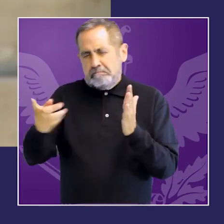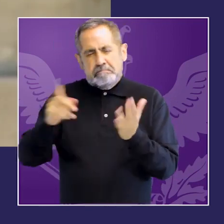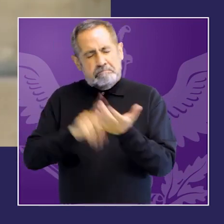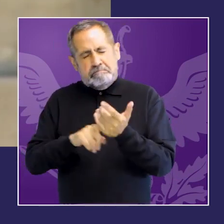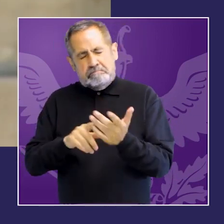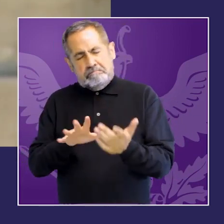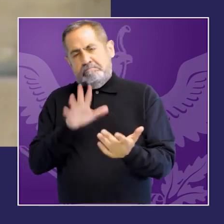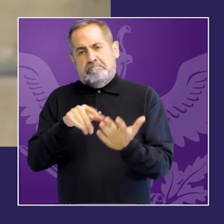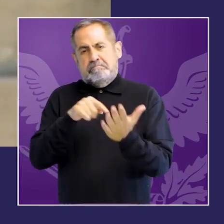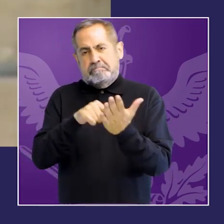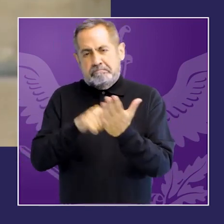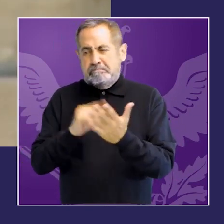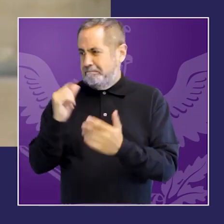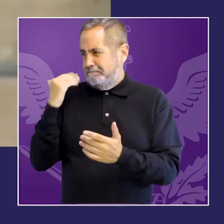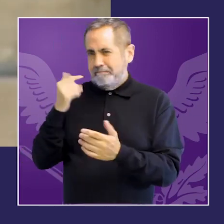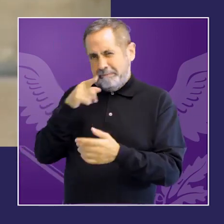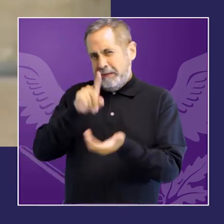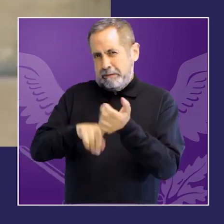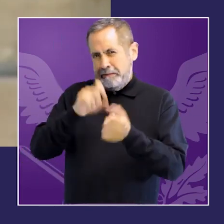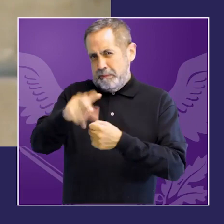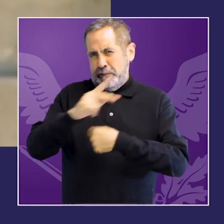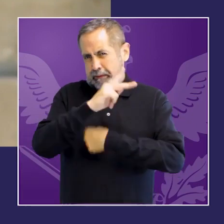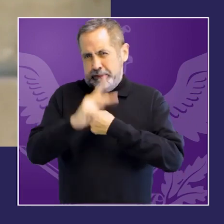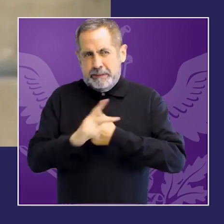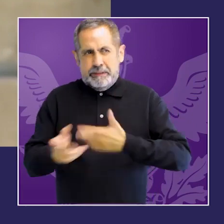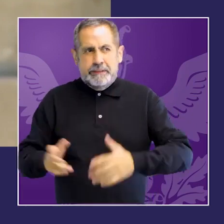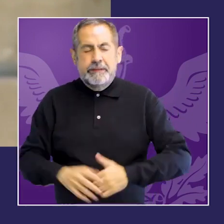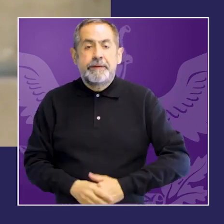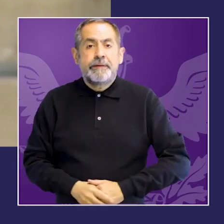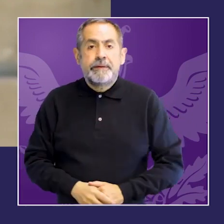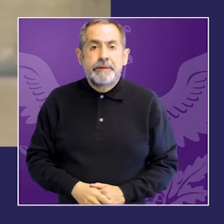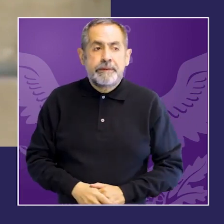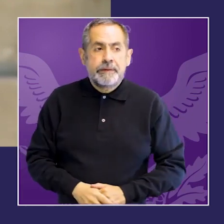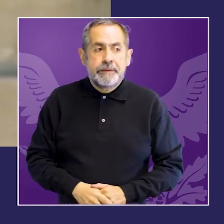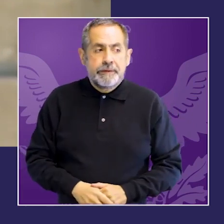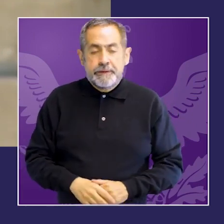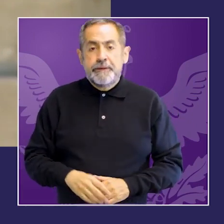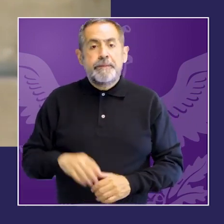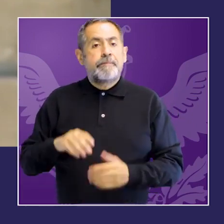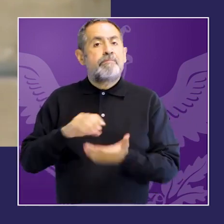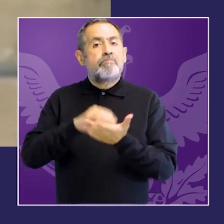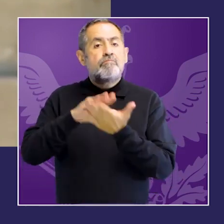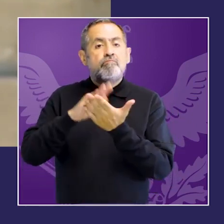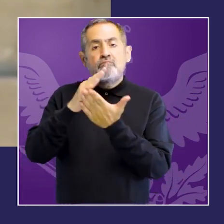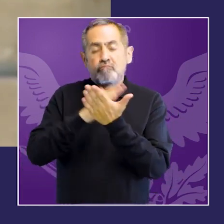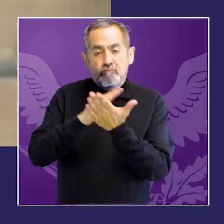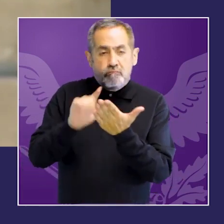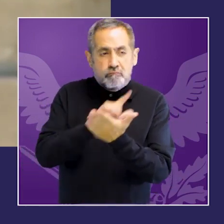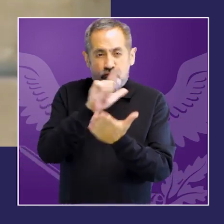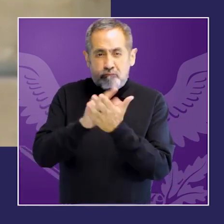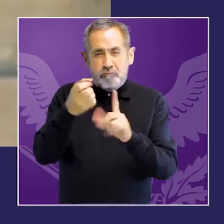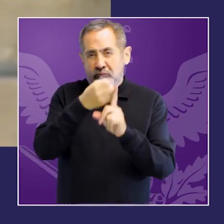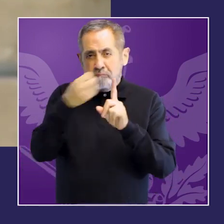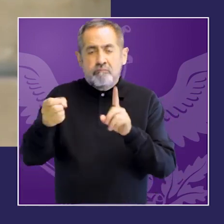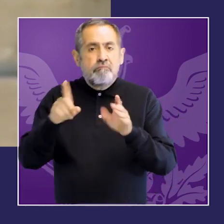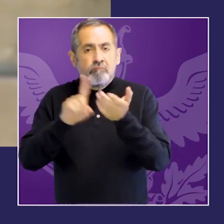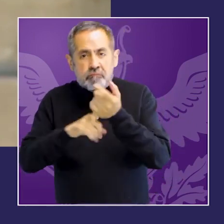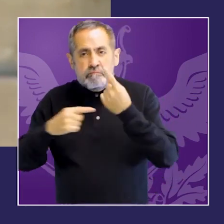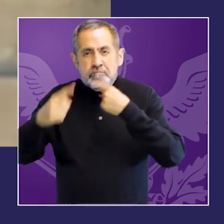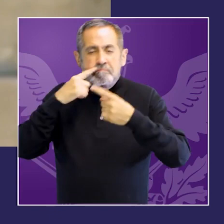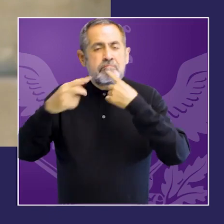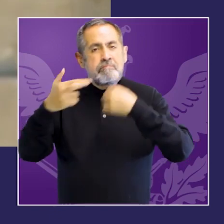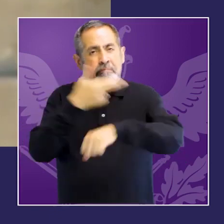por la figura penal autónoma, el caso de Bolivia, y los otros tres por tipos penales agravados, y sin embargo, más